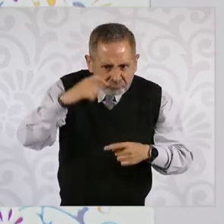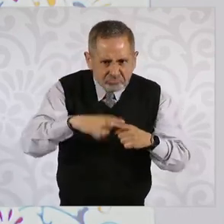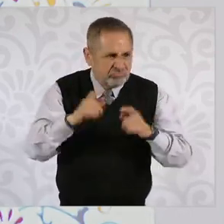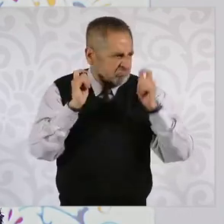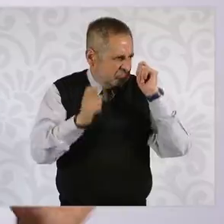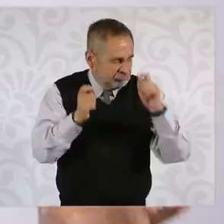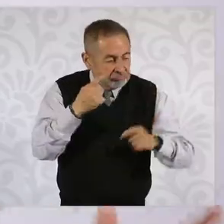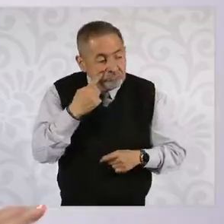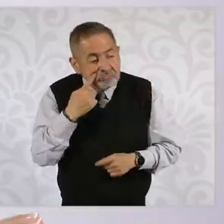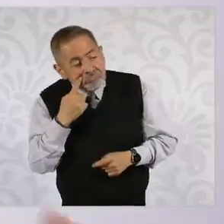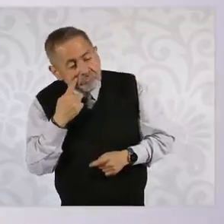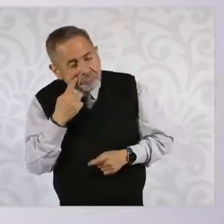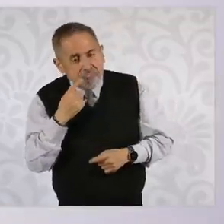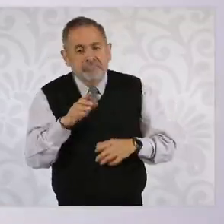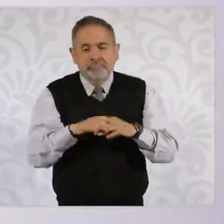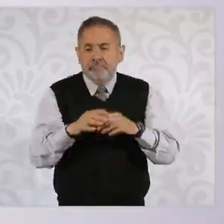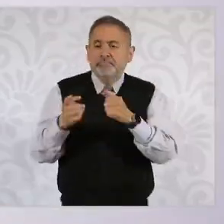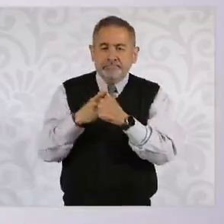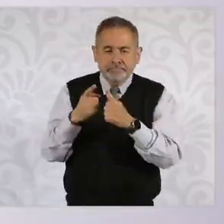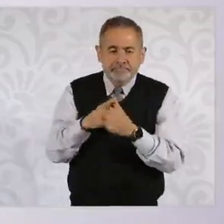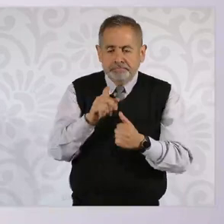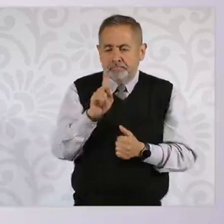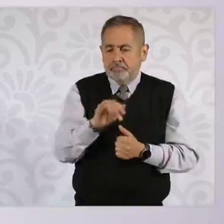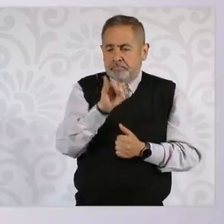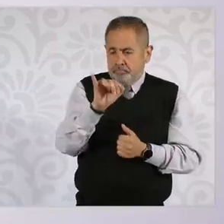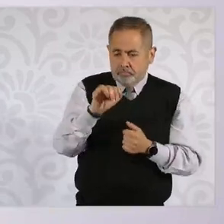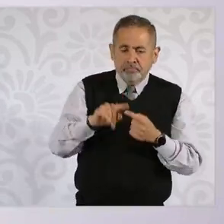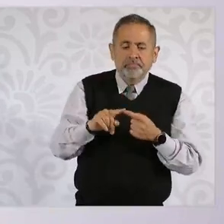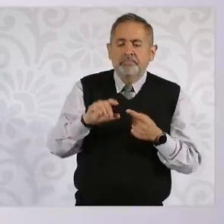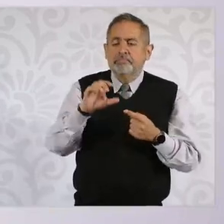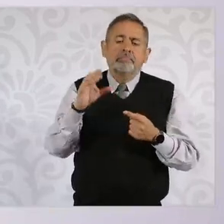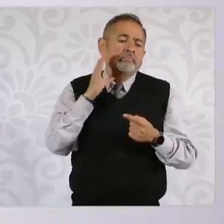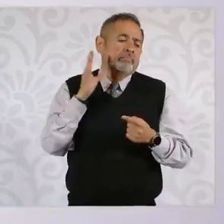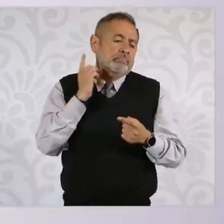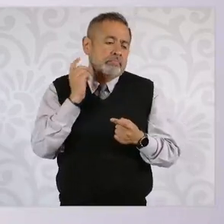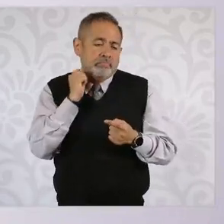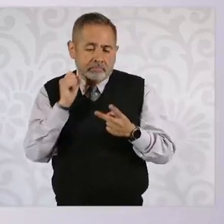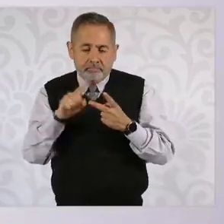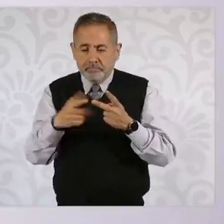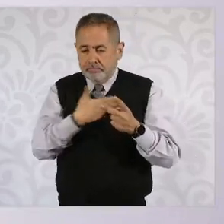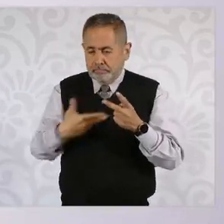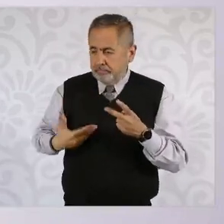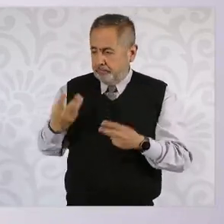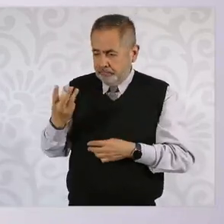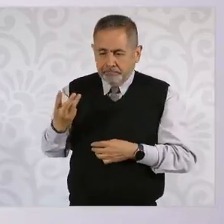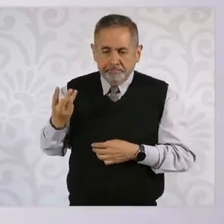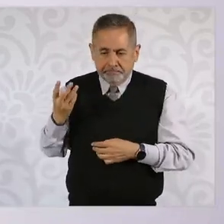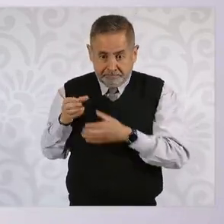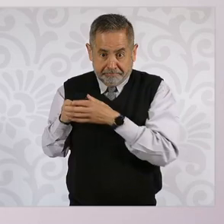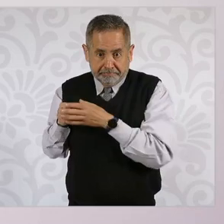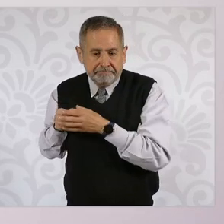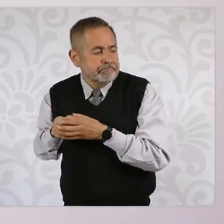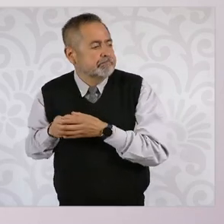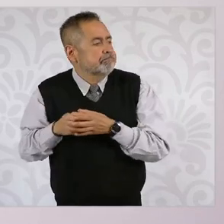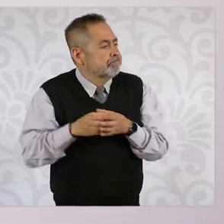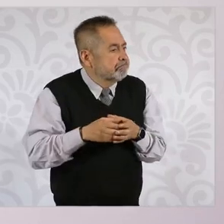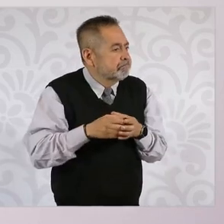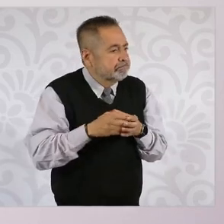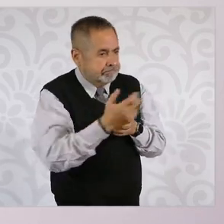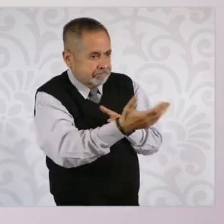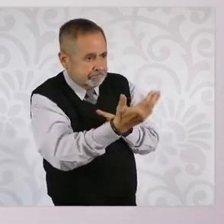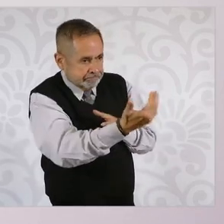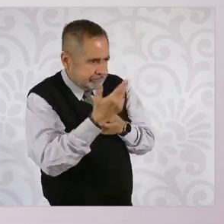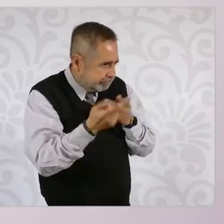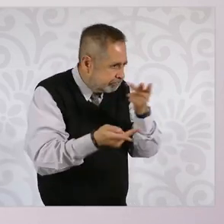Se presenta por el Poder Judicial, por el Congreso y por el Ejecutivo y